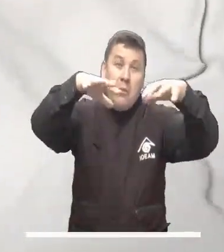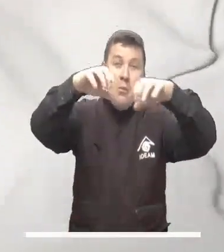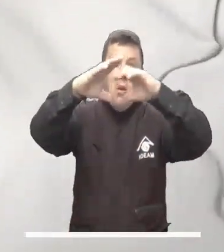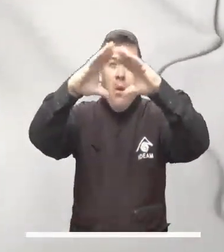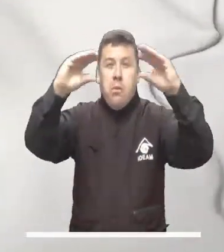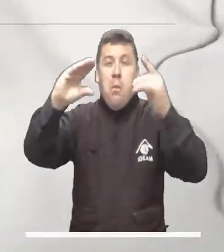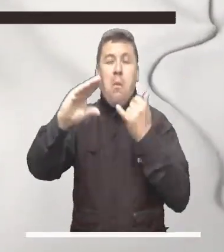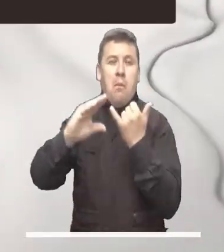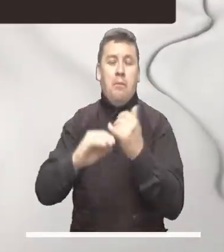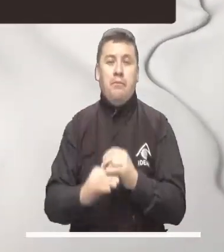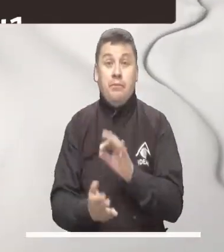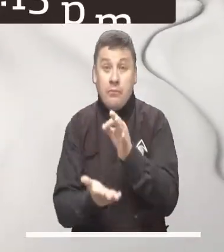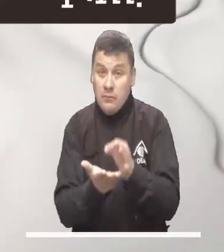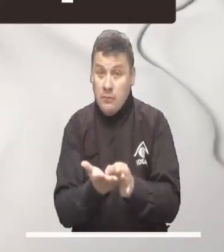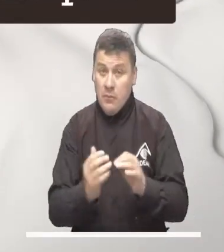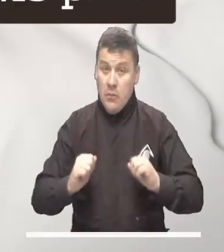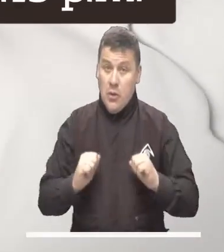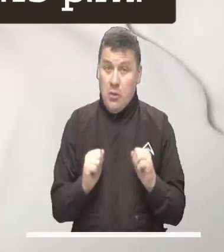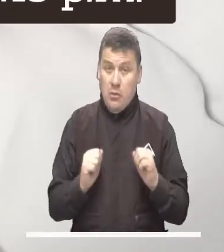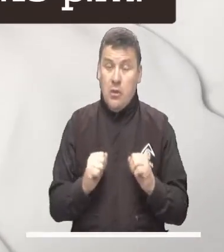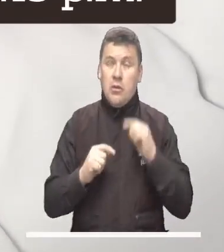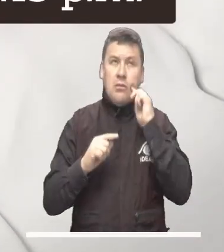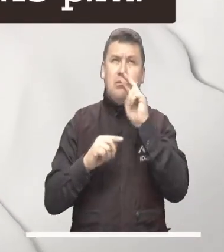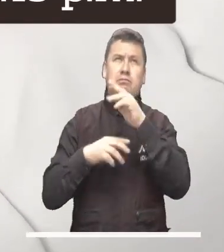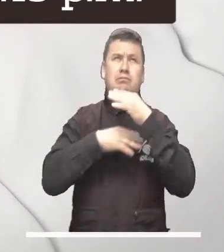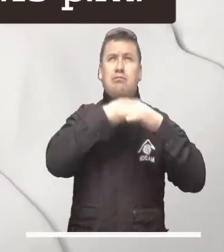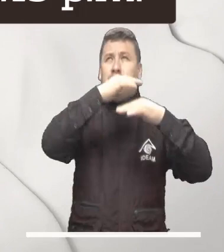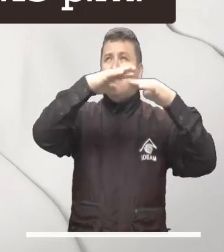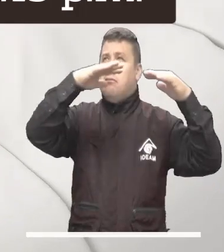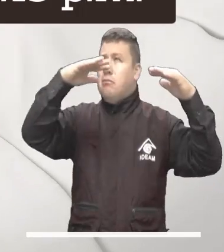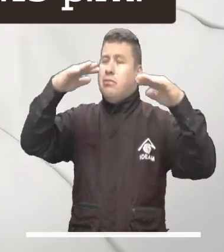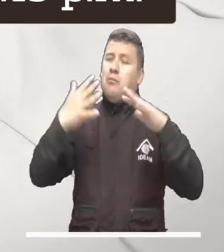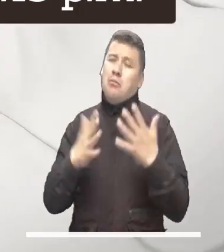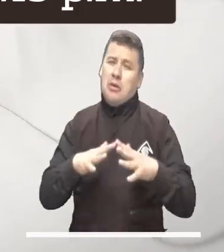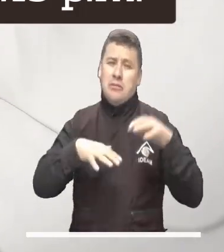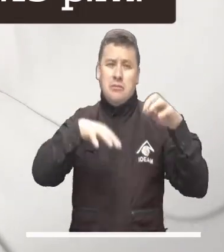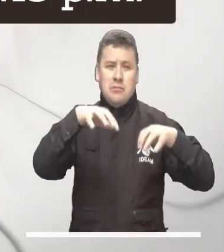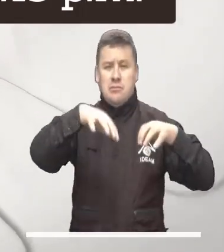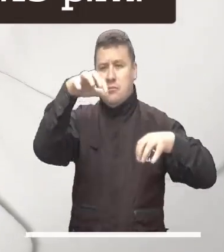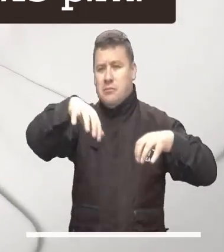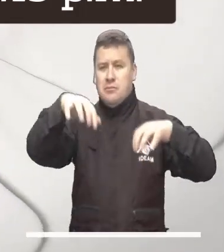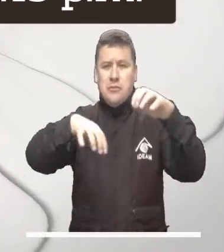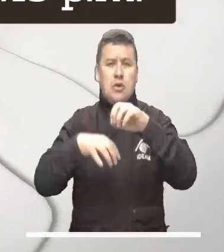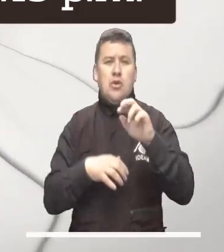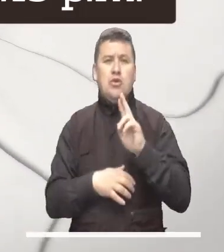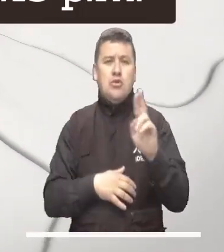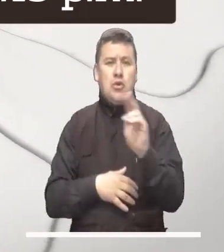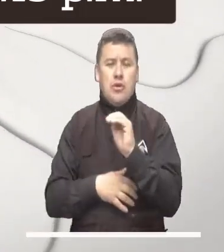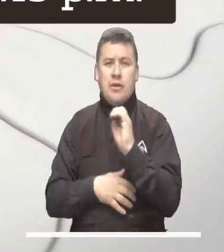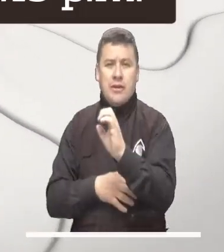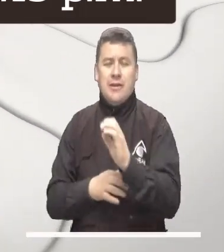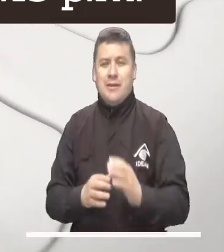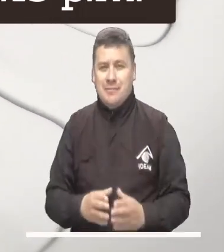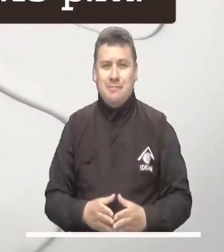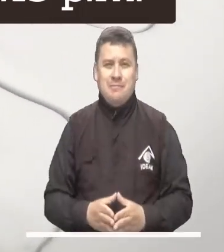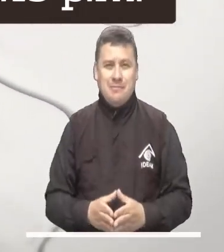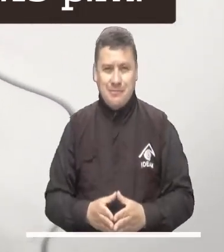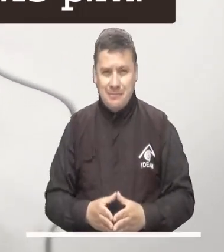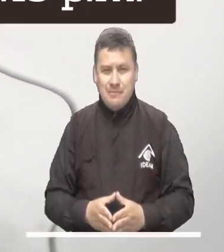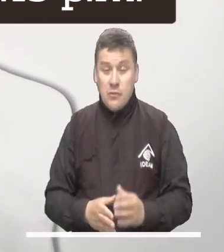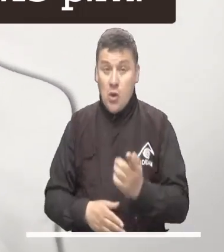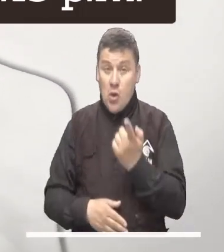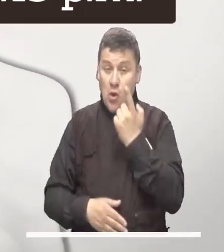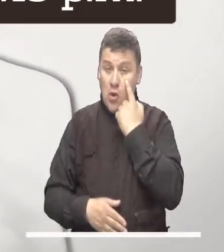bajo nubes constantes. Bogotá despierta nublada y con claras posibilidades de lluvias localizadas en el suroriente de la ciudad.